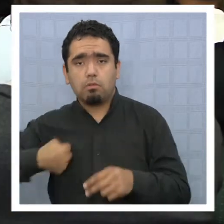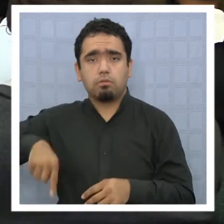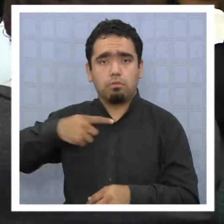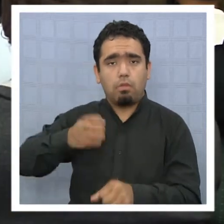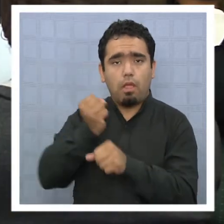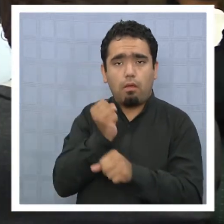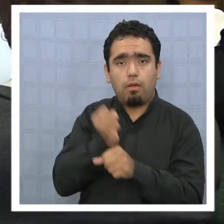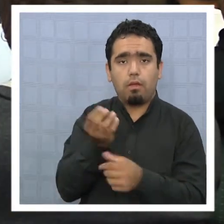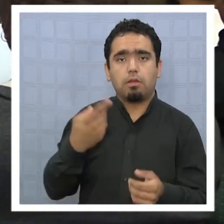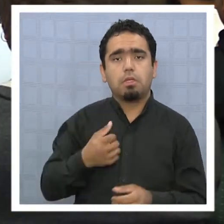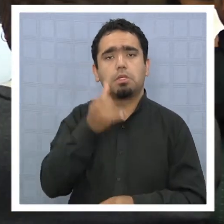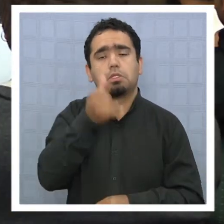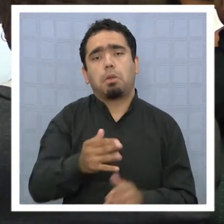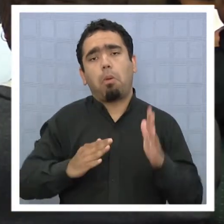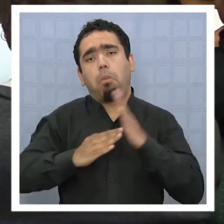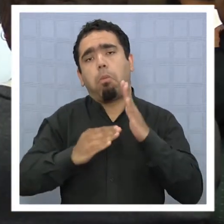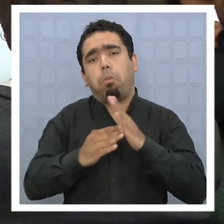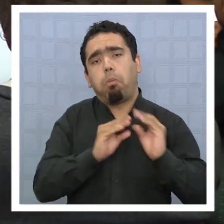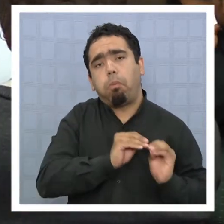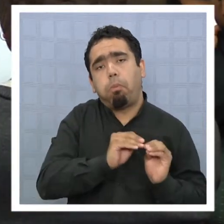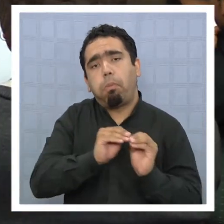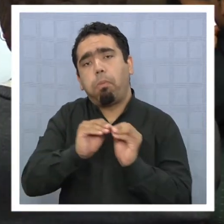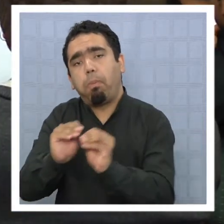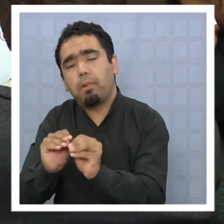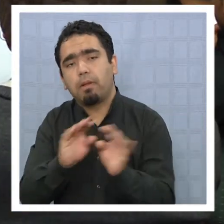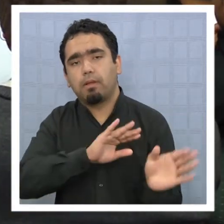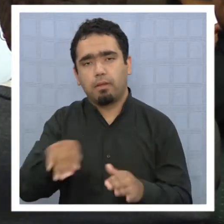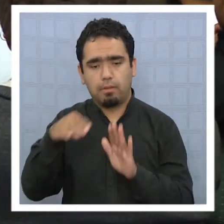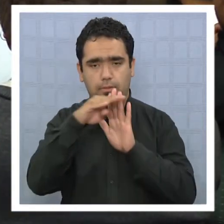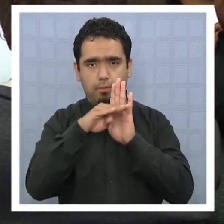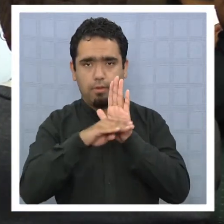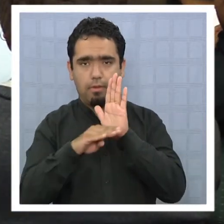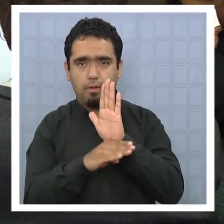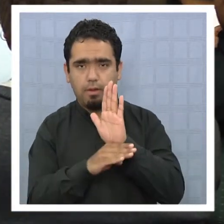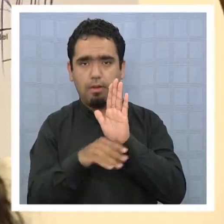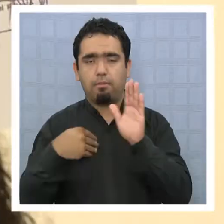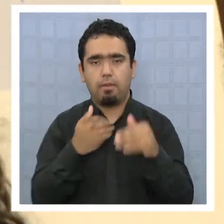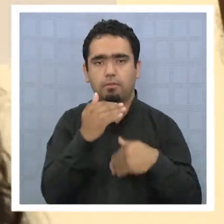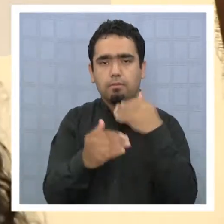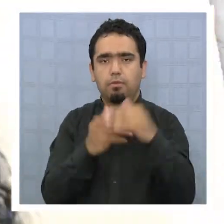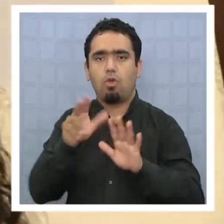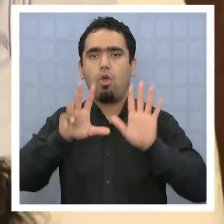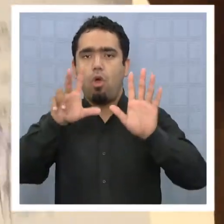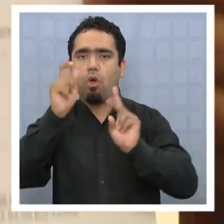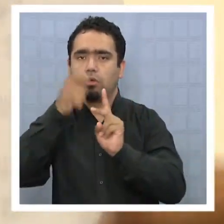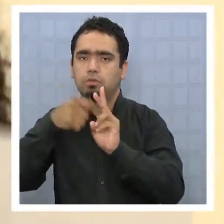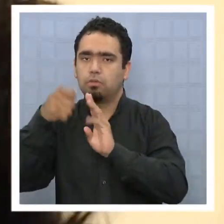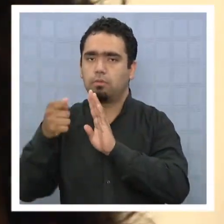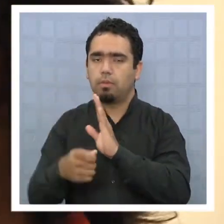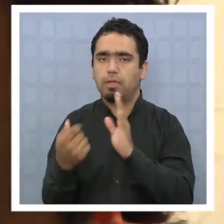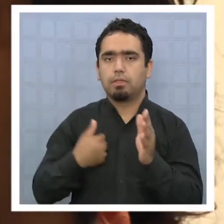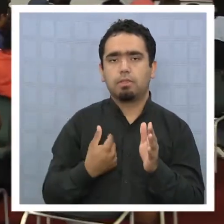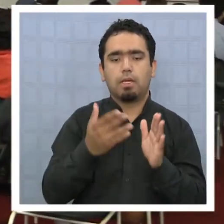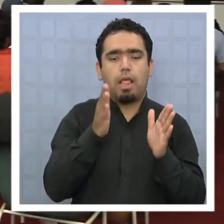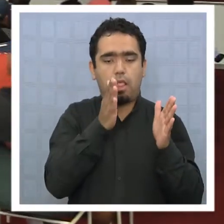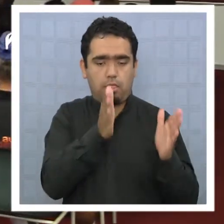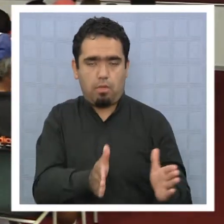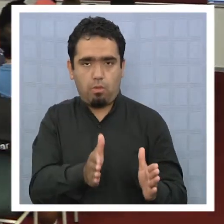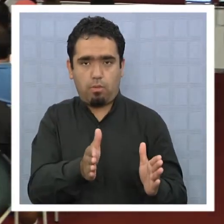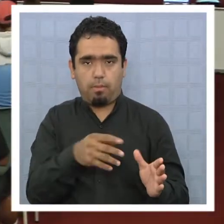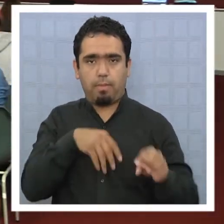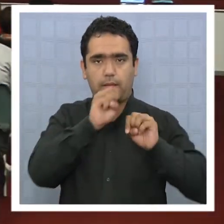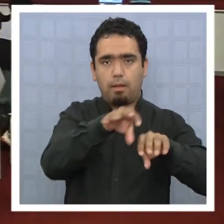Siempre nos fueron postergando, postergando, postergando. Este programa de emprendimiento durará 8 meses, dividido en etapas de